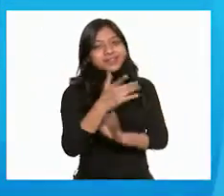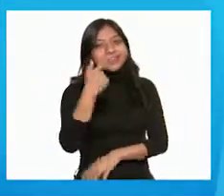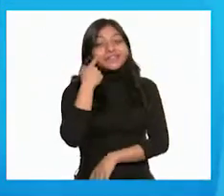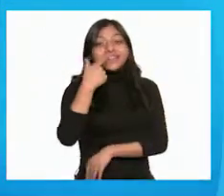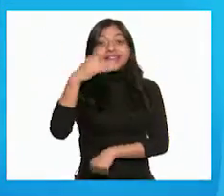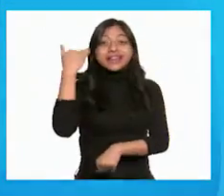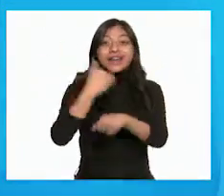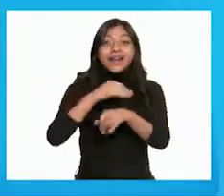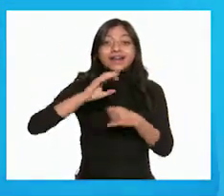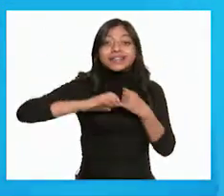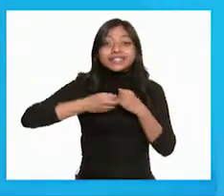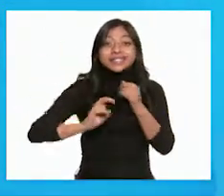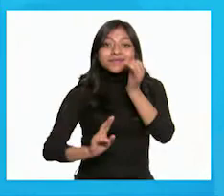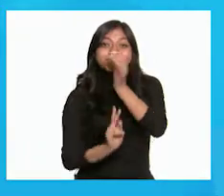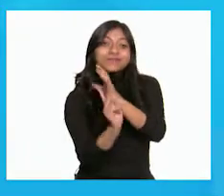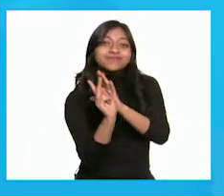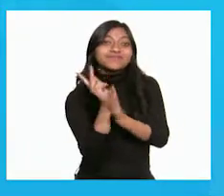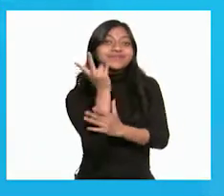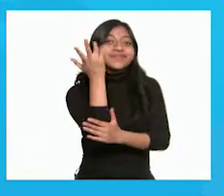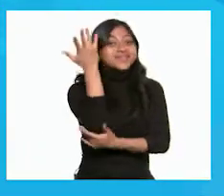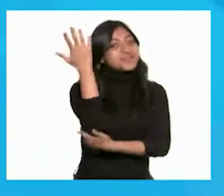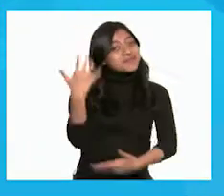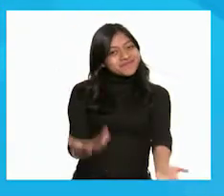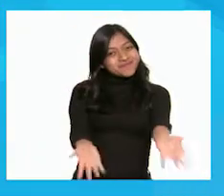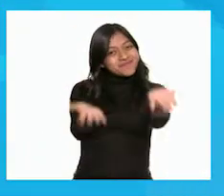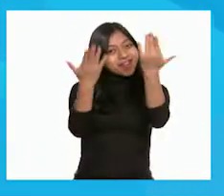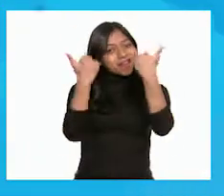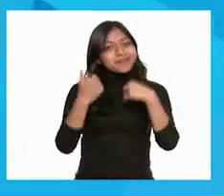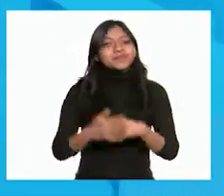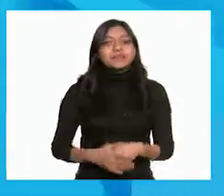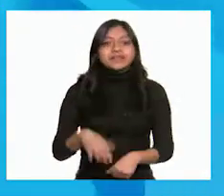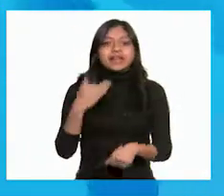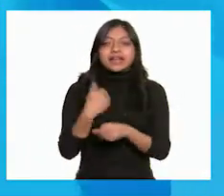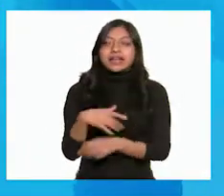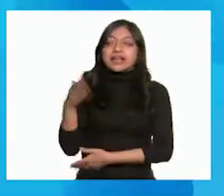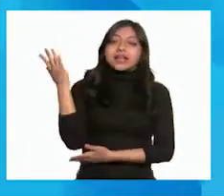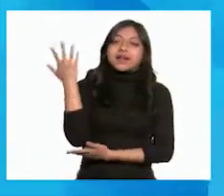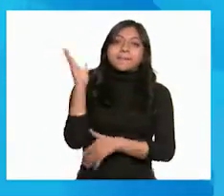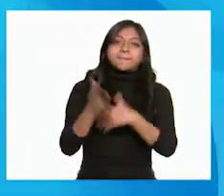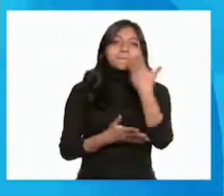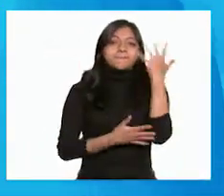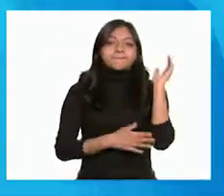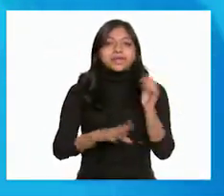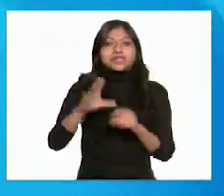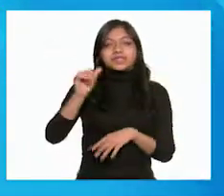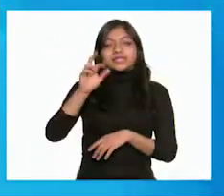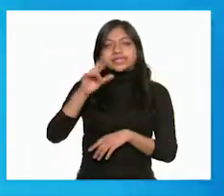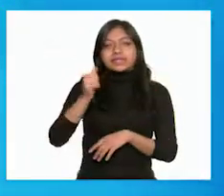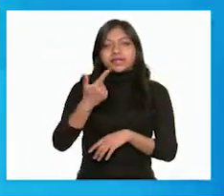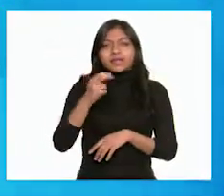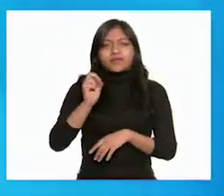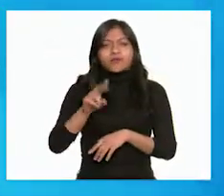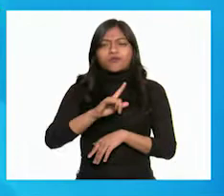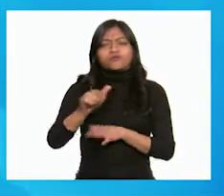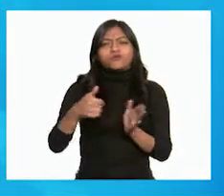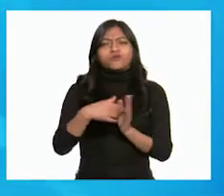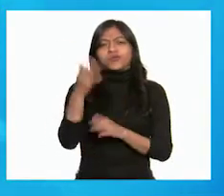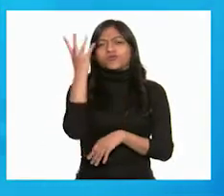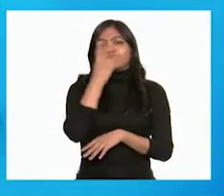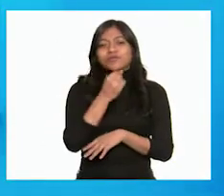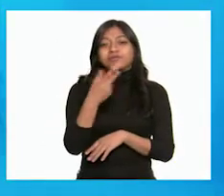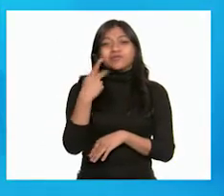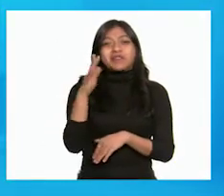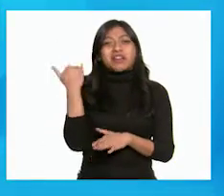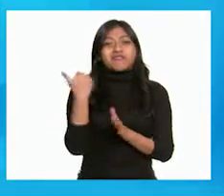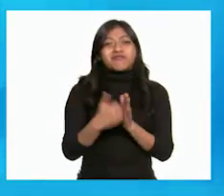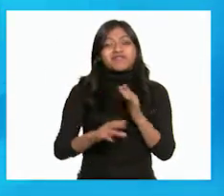¡Vamos a sembrar árboles! ¡Sí! Estamos en el bosque de San Juan de Aragón, un lugar muy bonito pero que aún